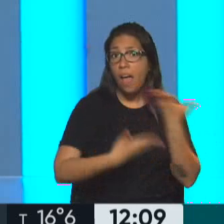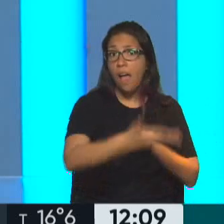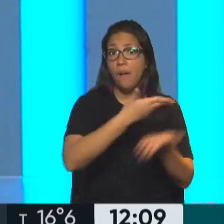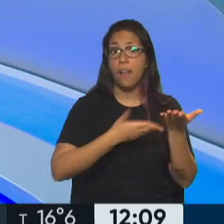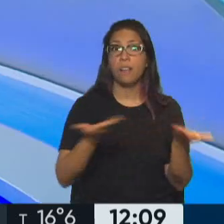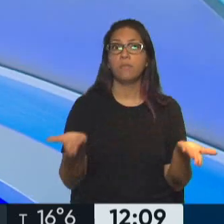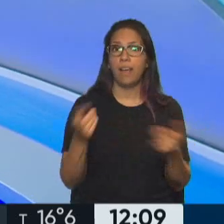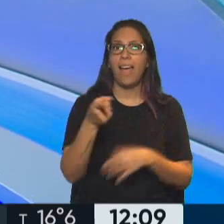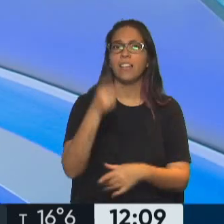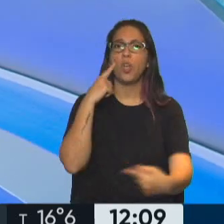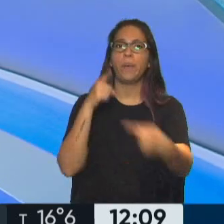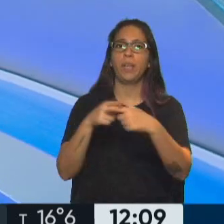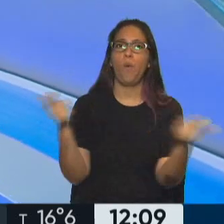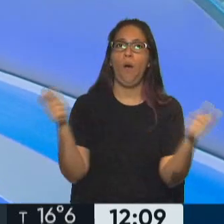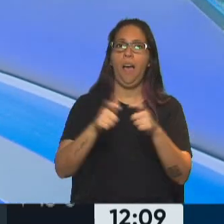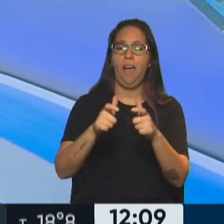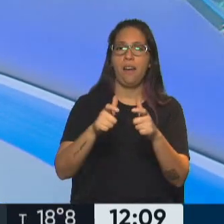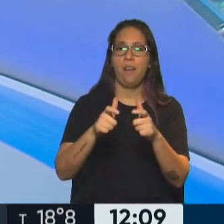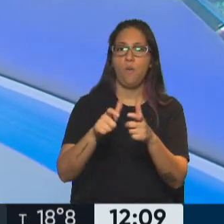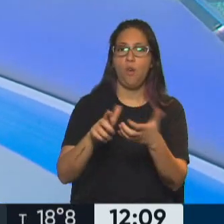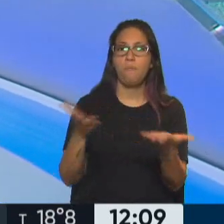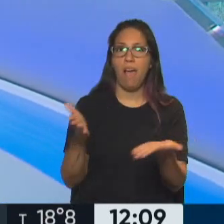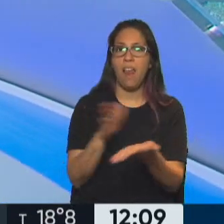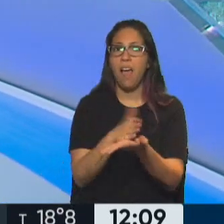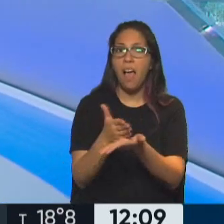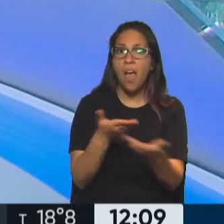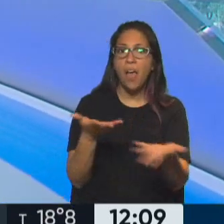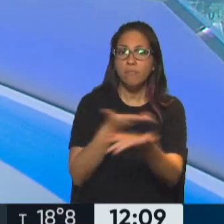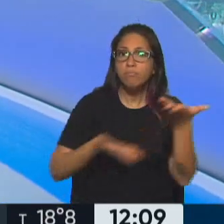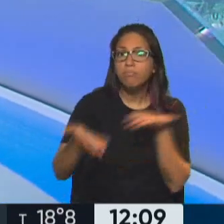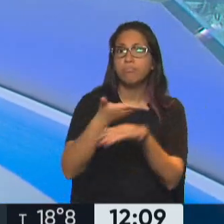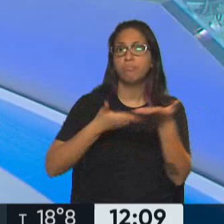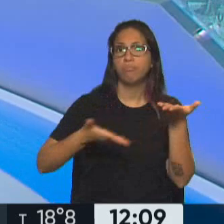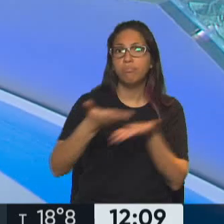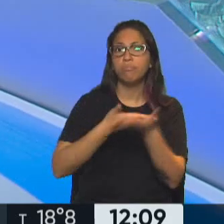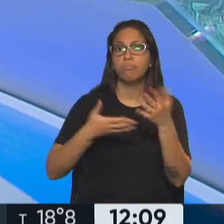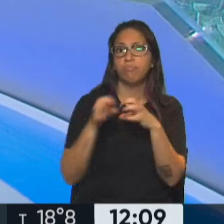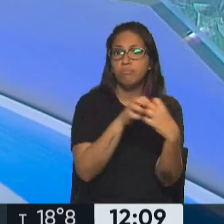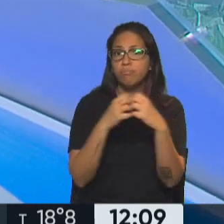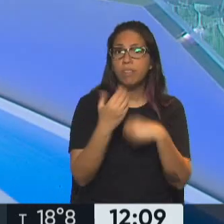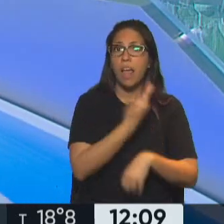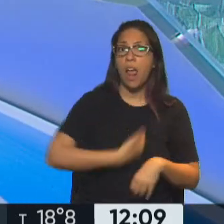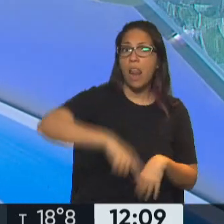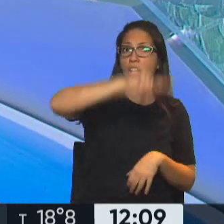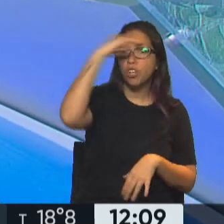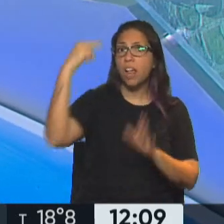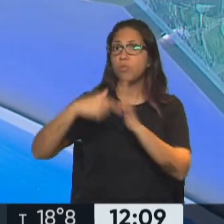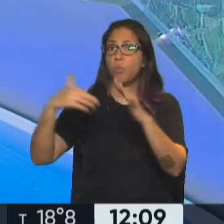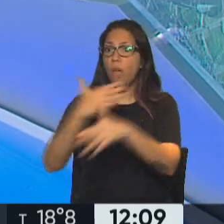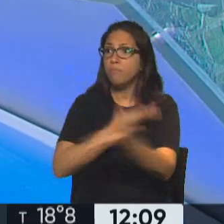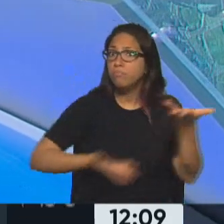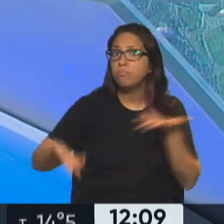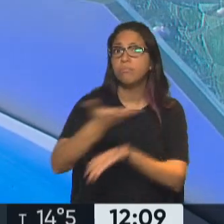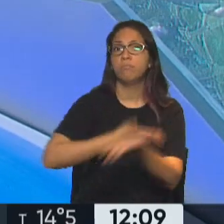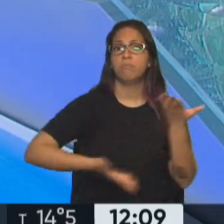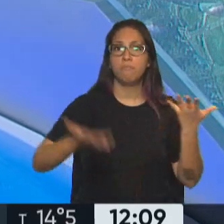audiencia lo que buscaba era precisamente que haya una instancia de debate, de discusión entre ambas partes, Gobierno Nacional, Gobierno de la Ciudad de Buenos Aires, para en todo